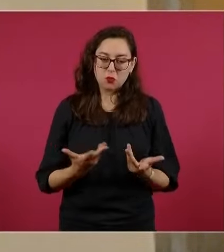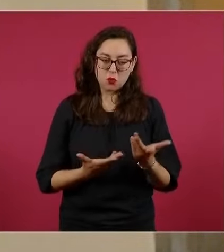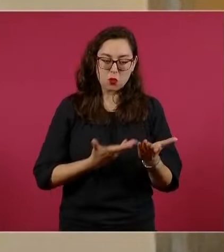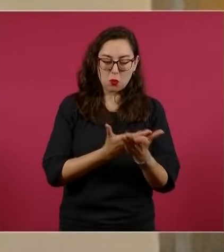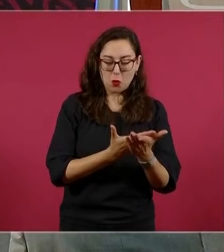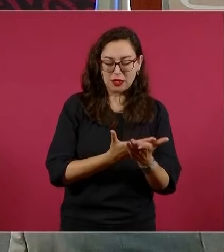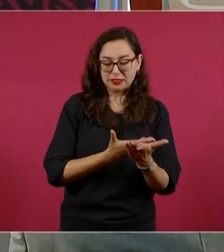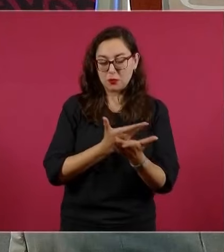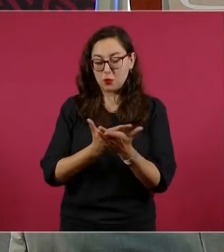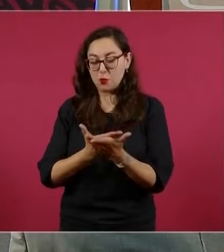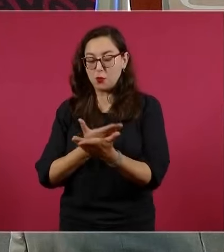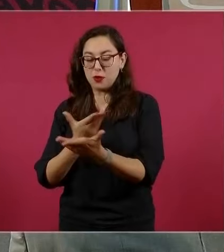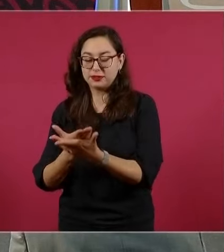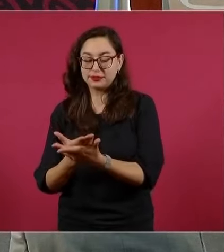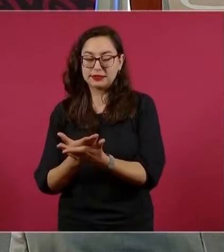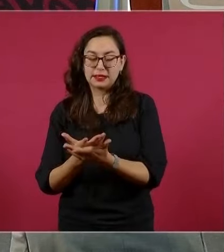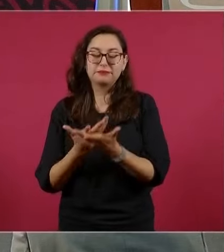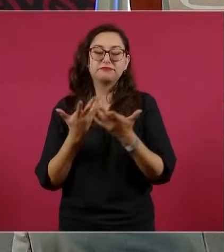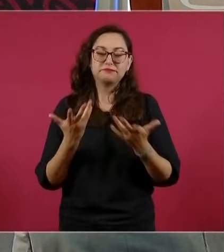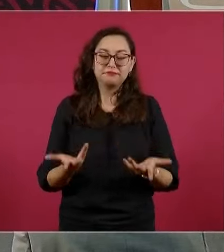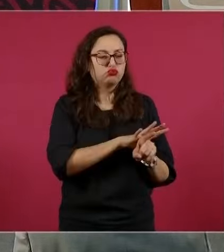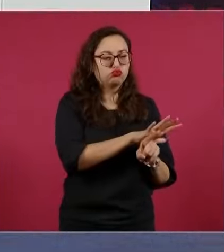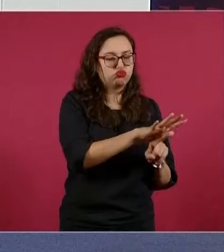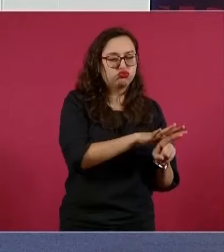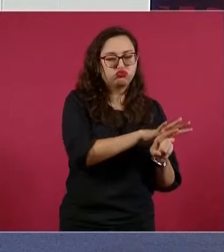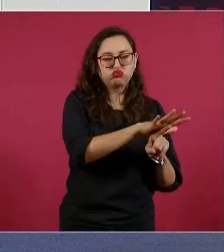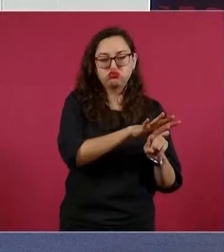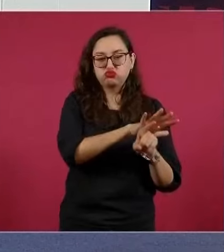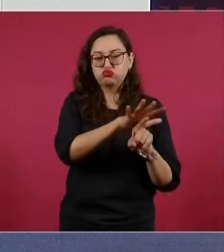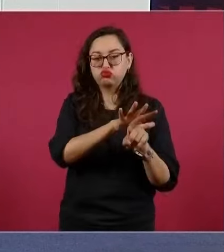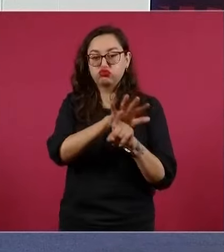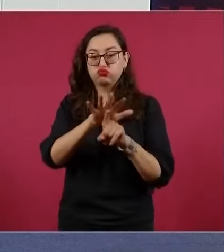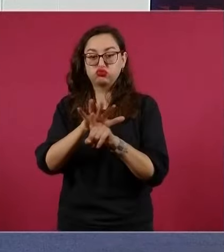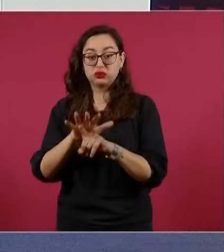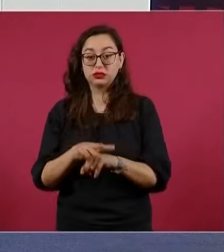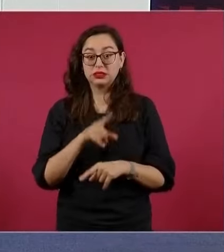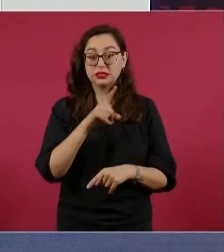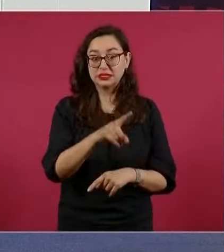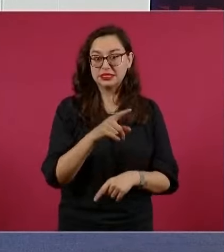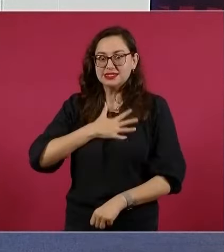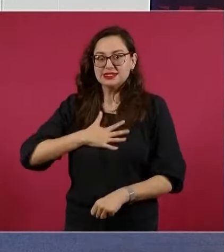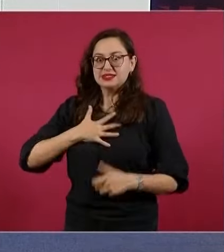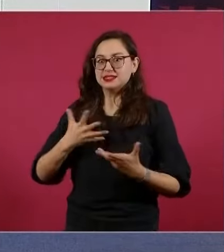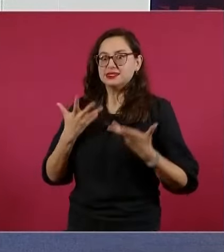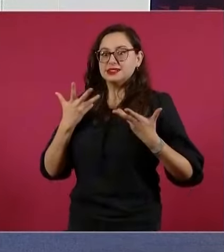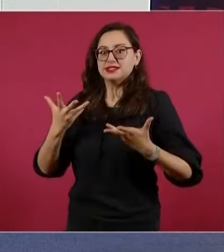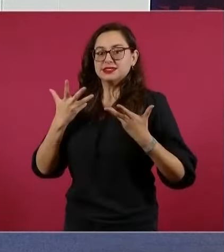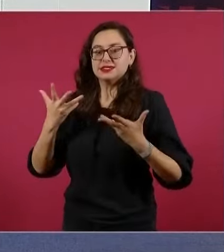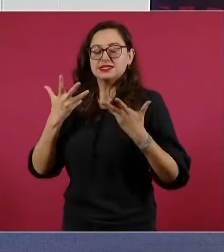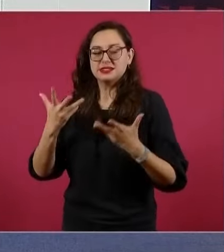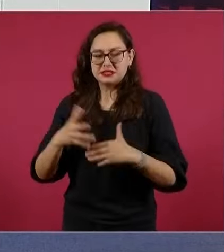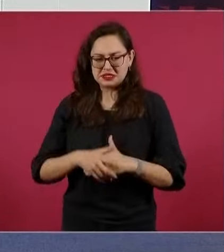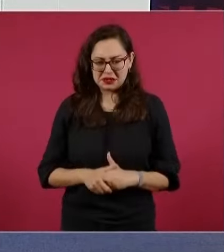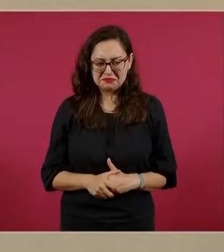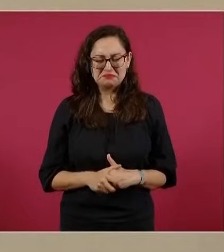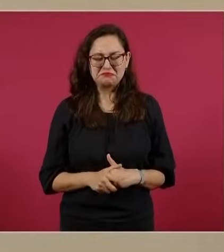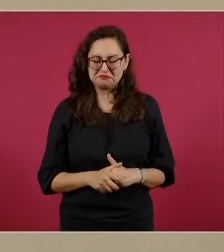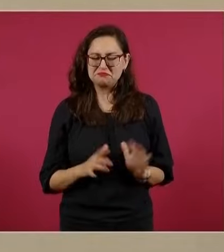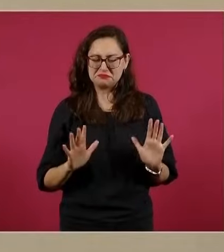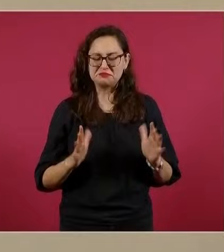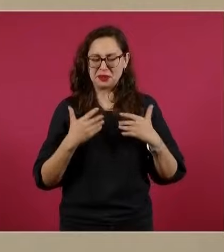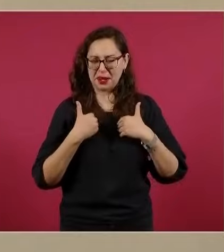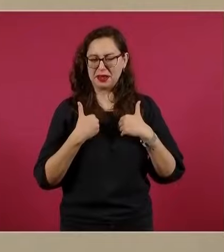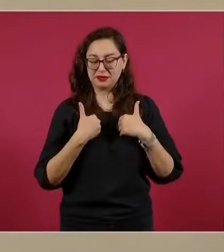orientan más a convencer a los electores y a despertar sus pasiones que a buscar el equilibrio